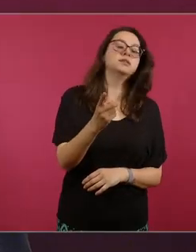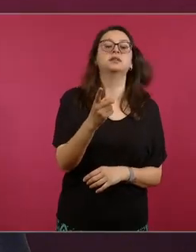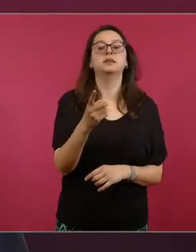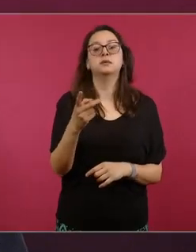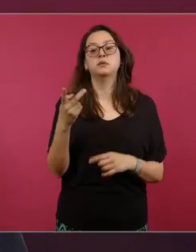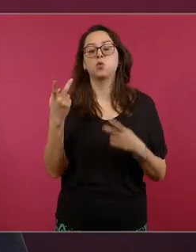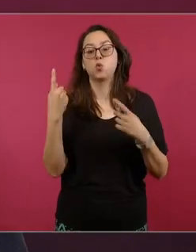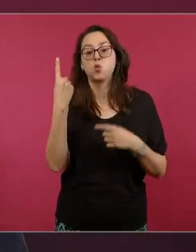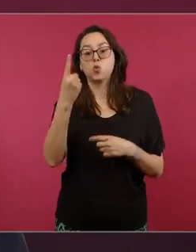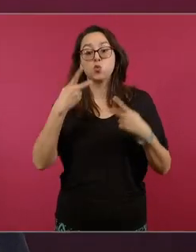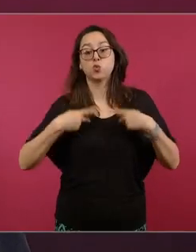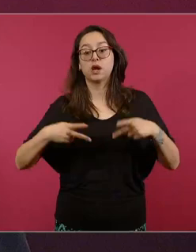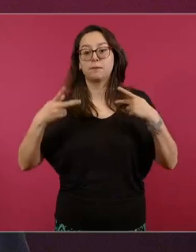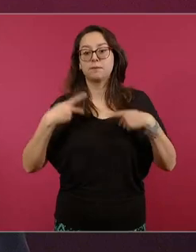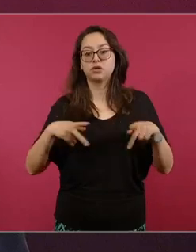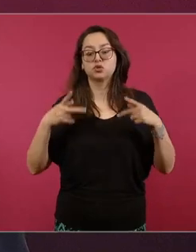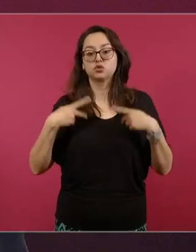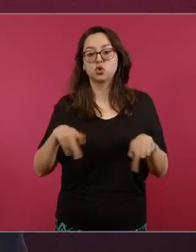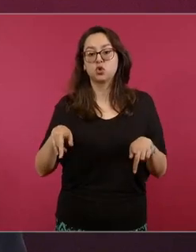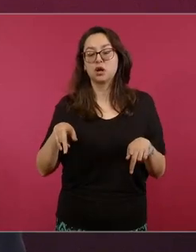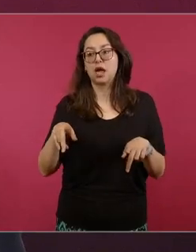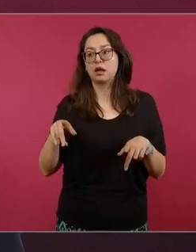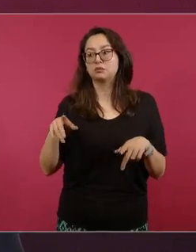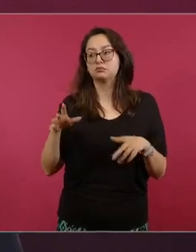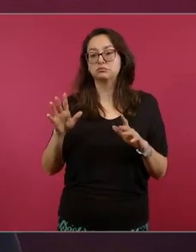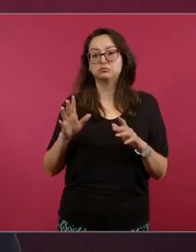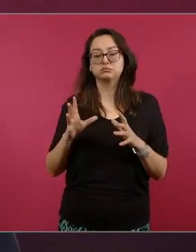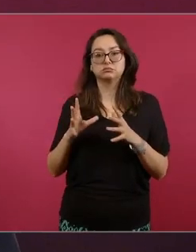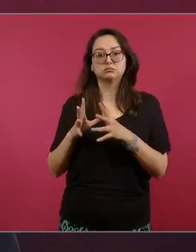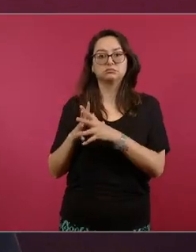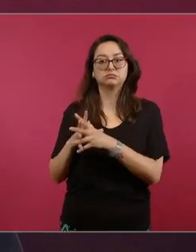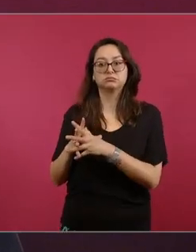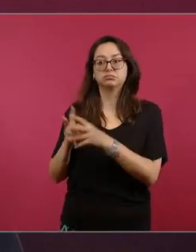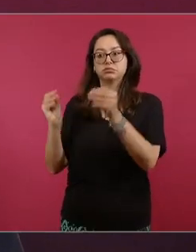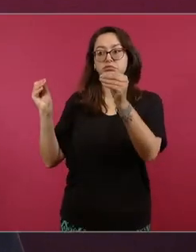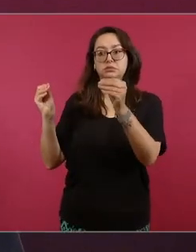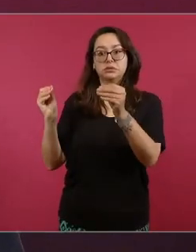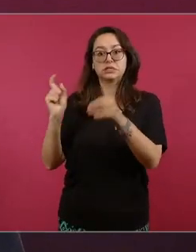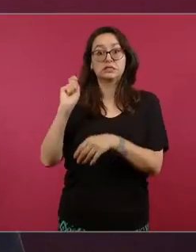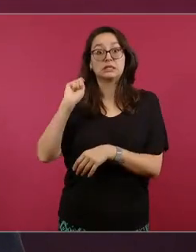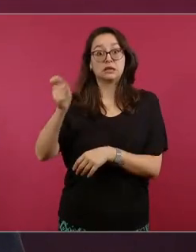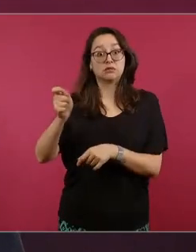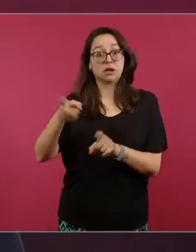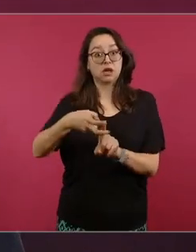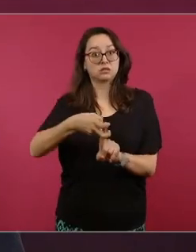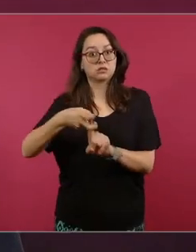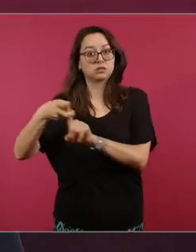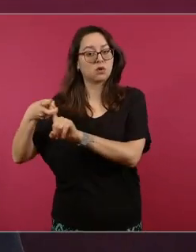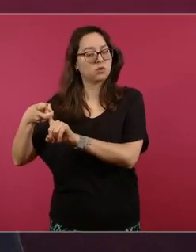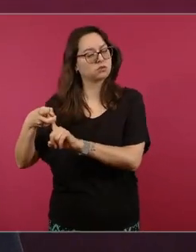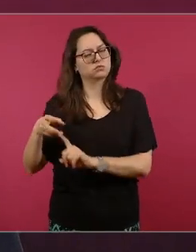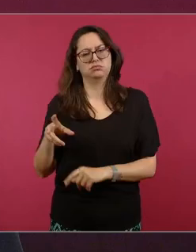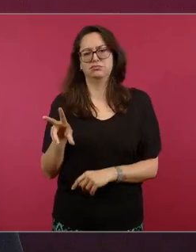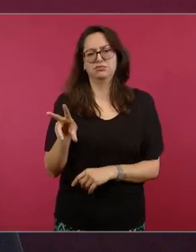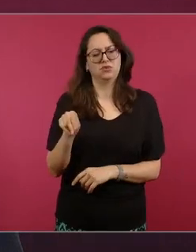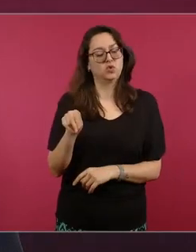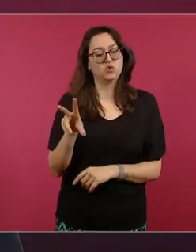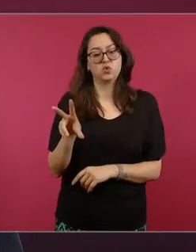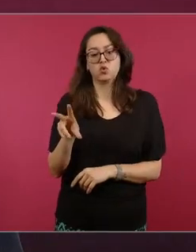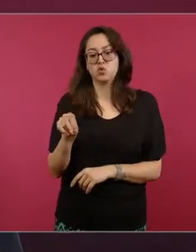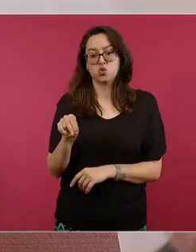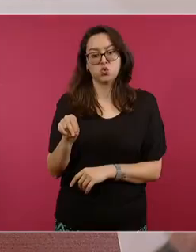se trata de una víctima de desaparición y que no toda desaparición es una